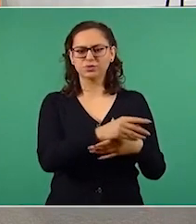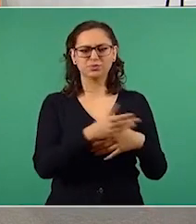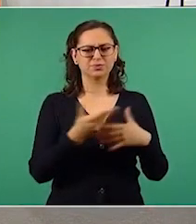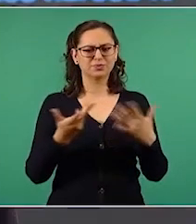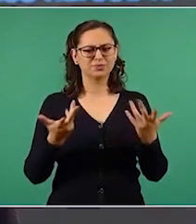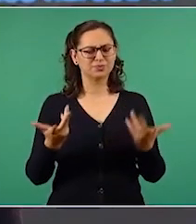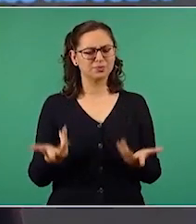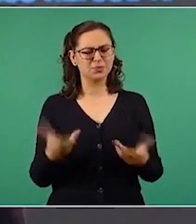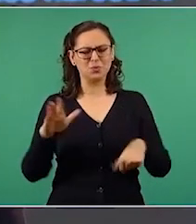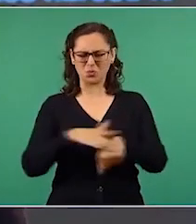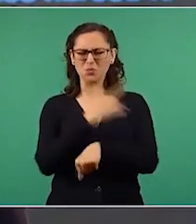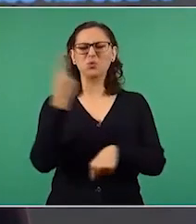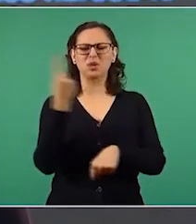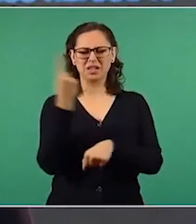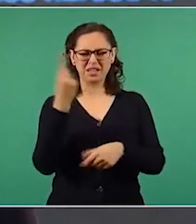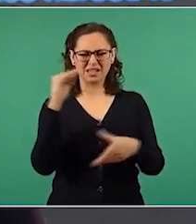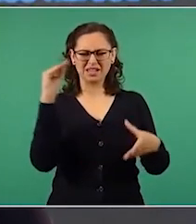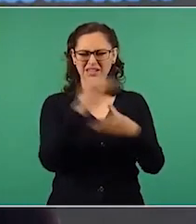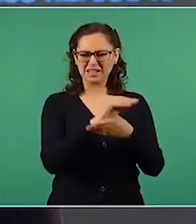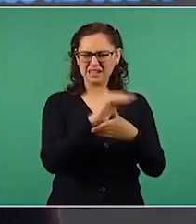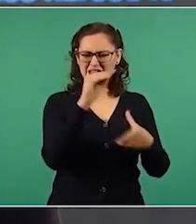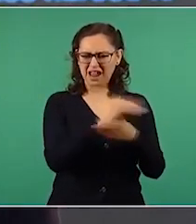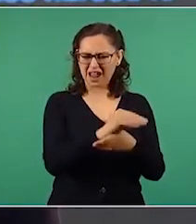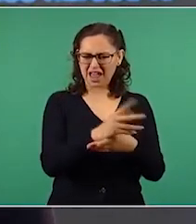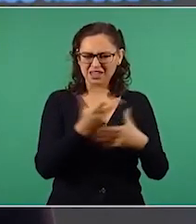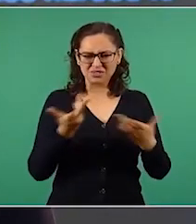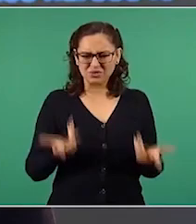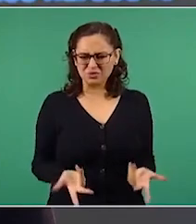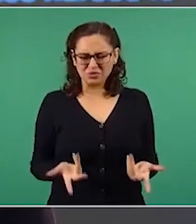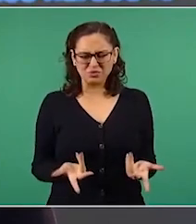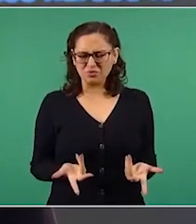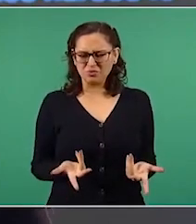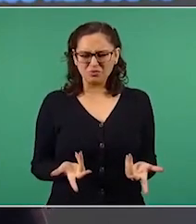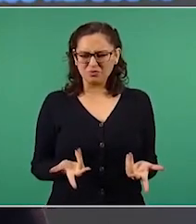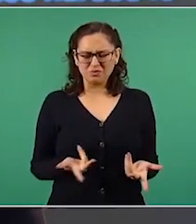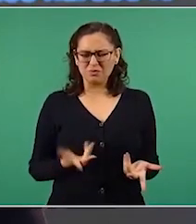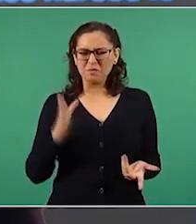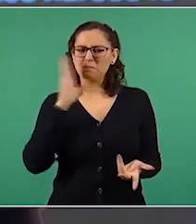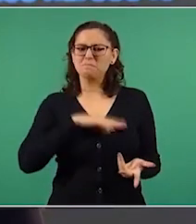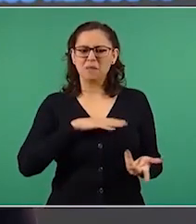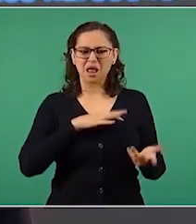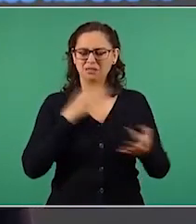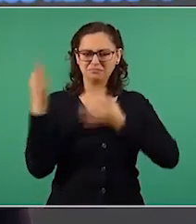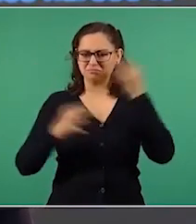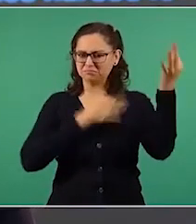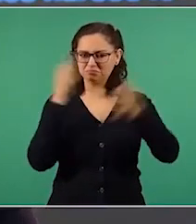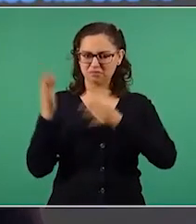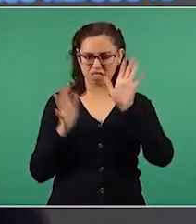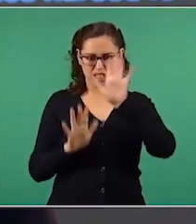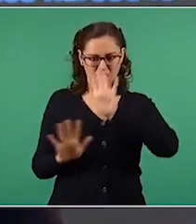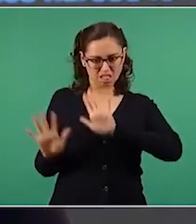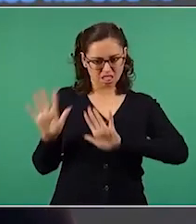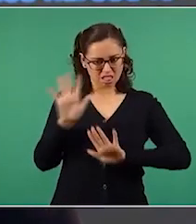antiperiodístico, ir a la fuente, ignorar el mensaje original y manipular la información.